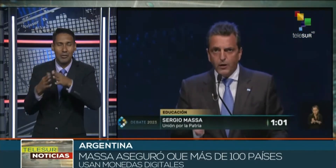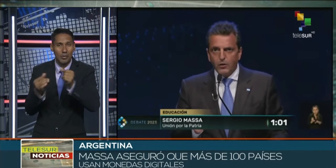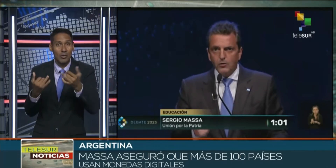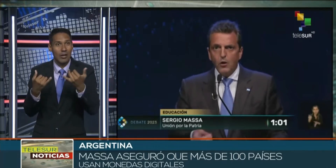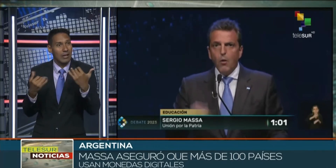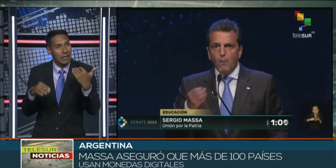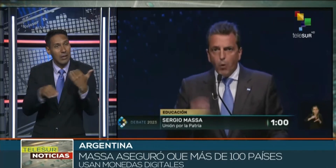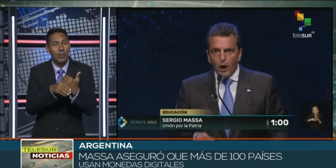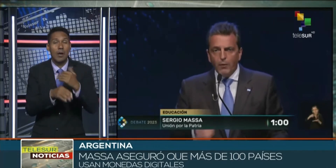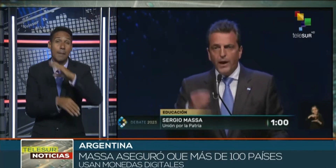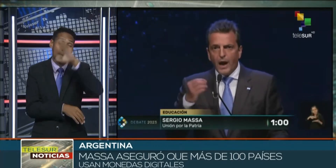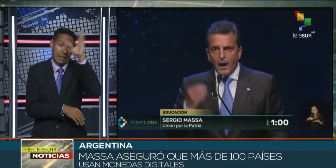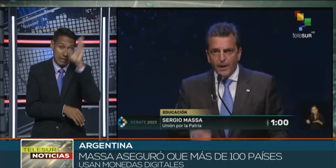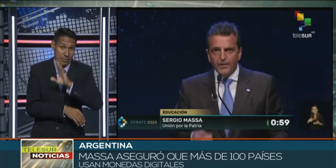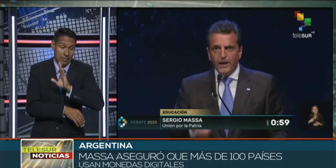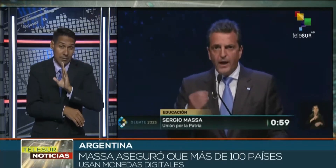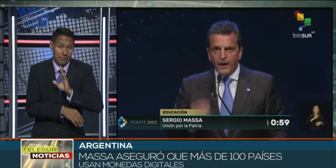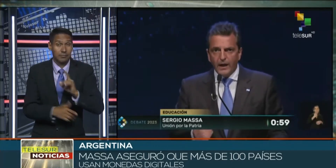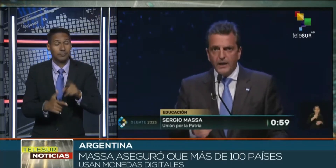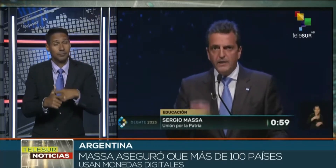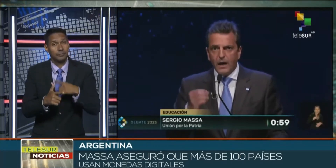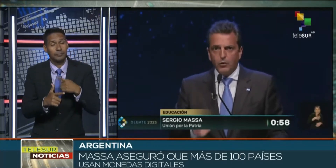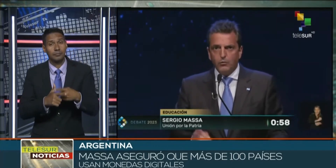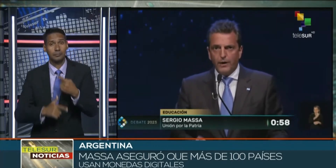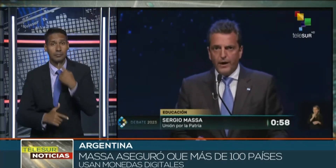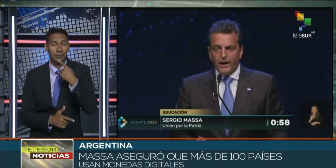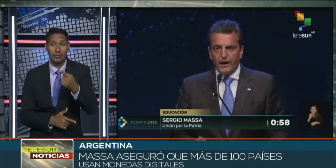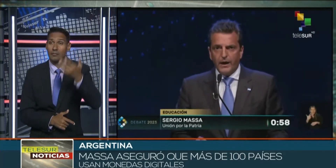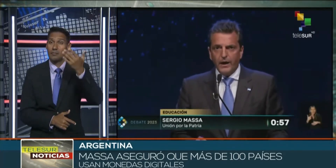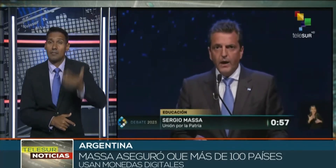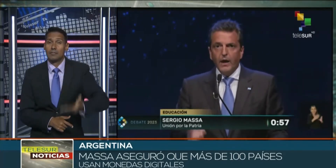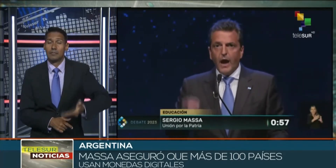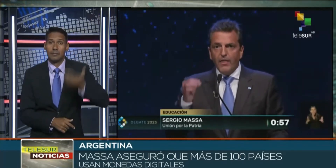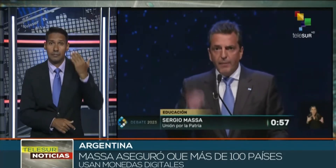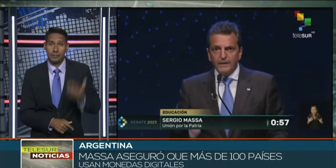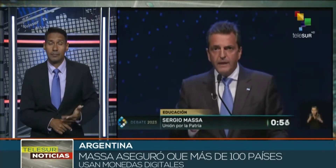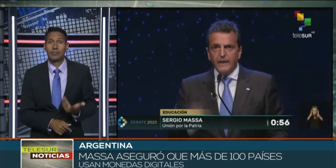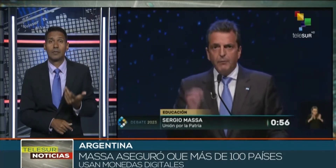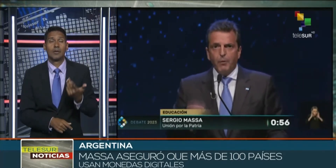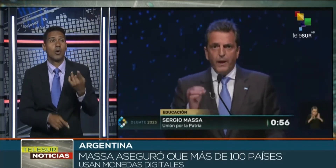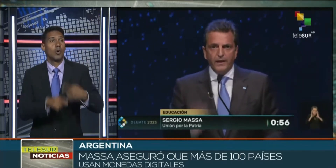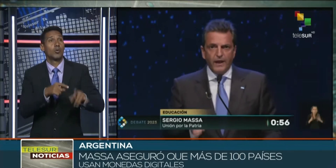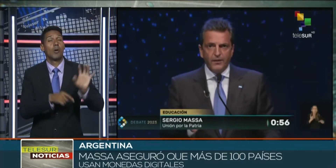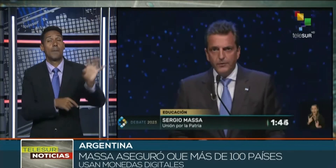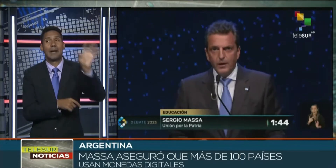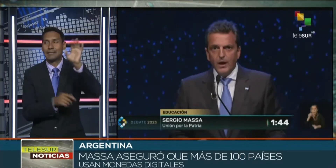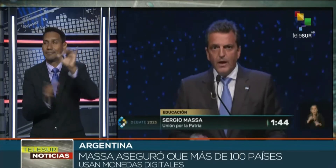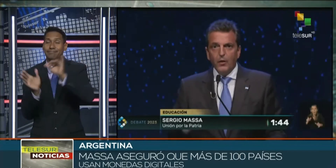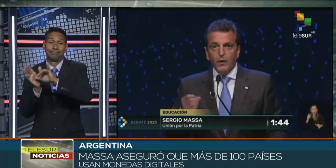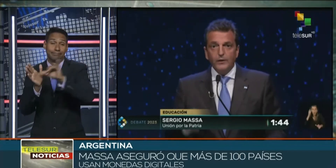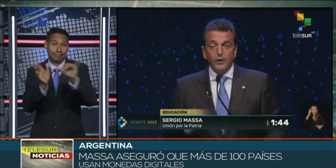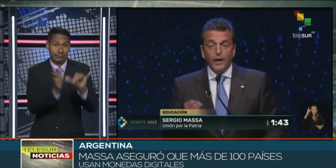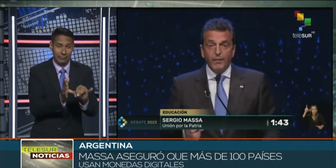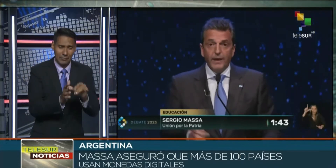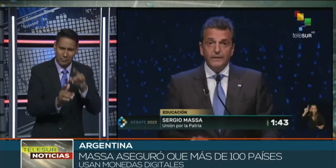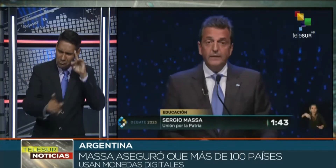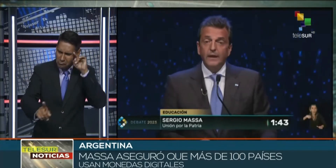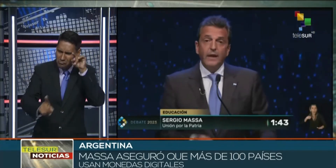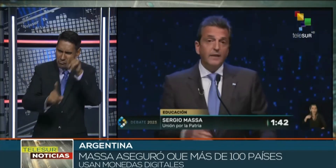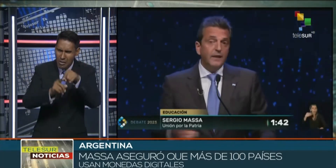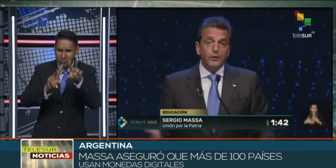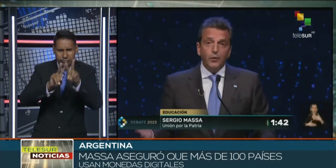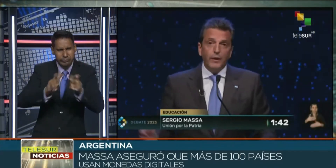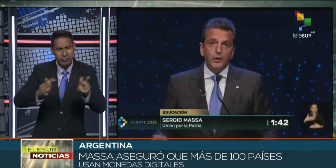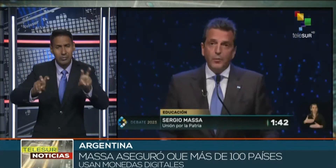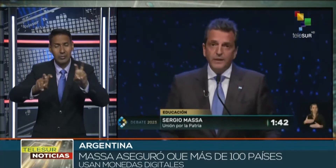Brasil en un mismo sentido, por lo que destacó la importancia de tener con los países vecinos una mirada en